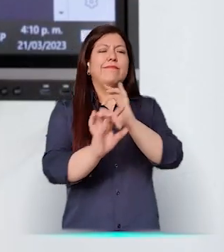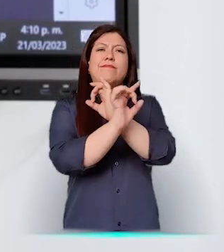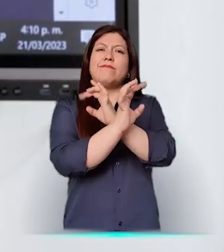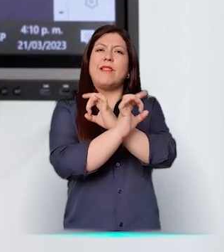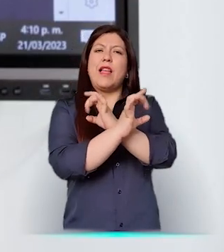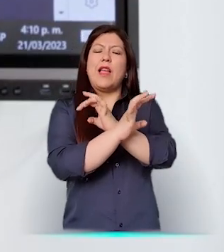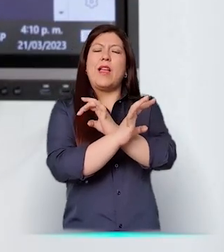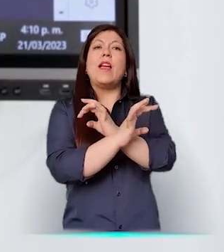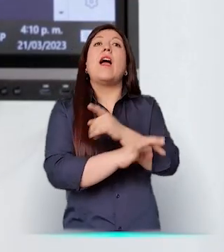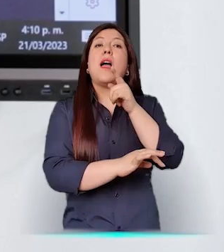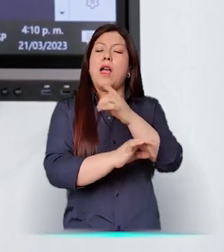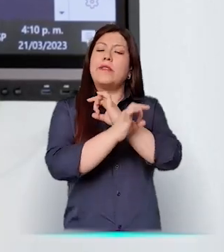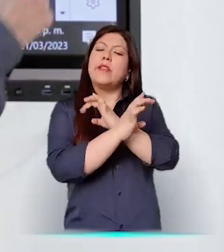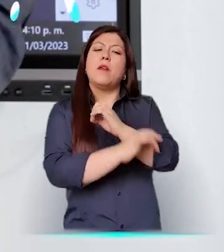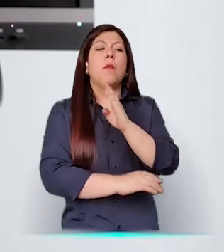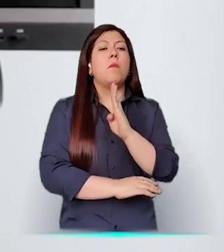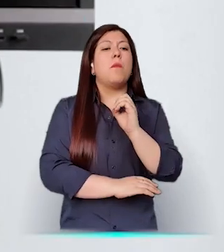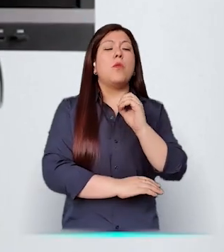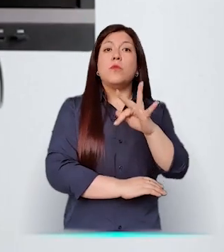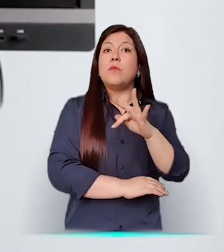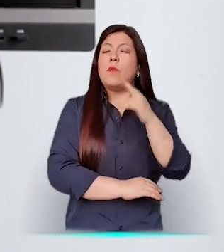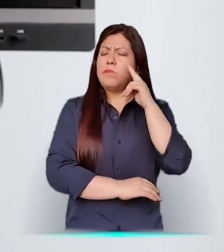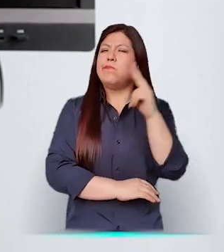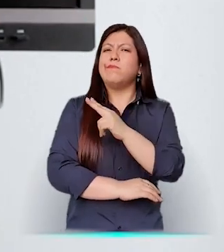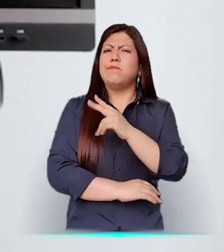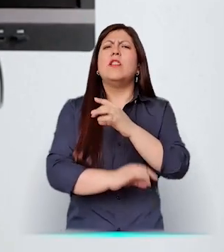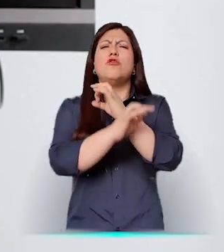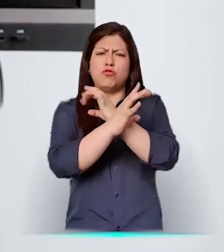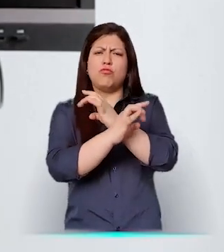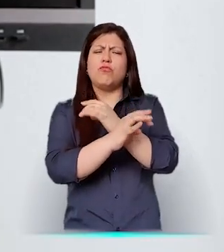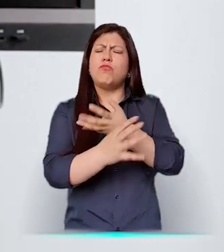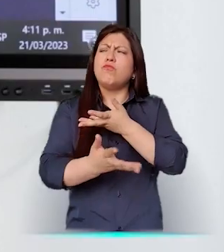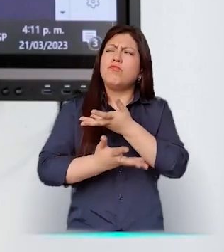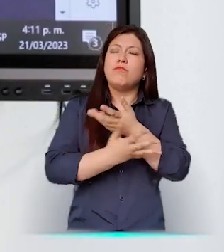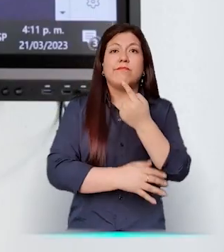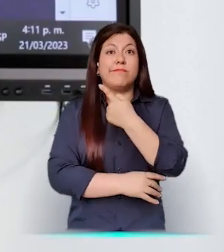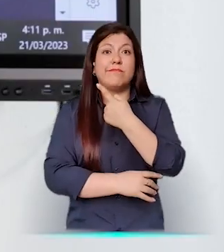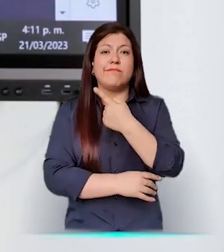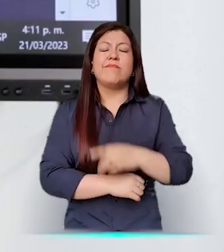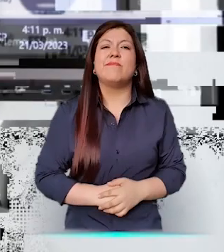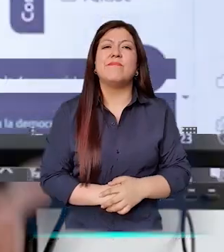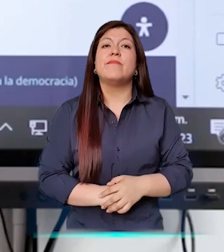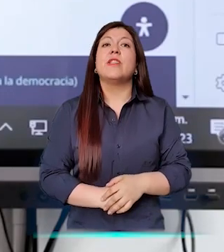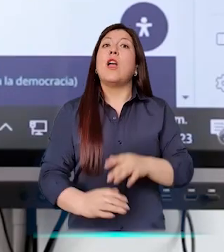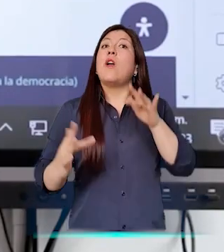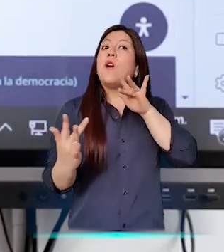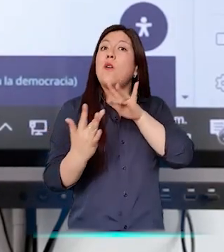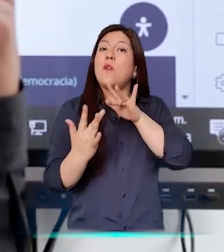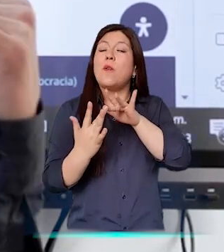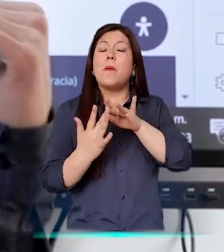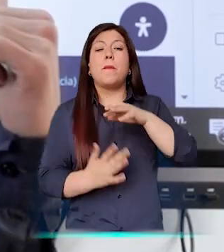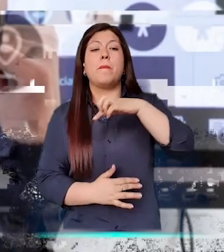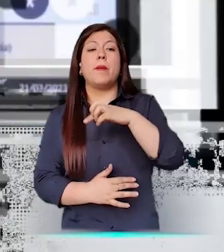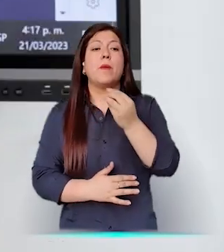hablar con alguien? ¿Se siente solo? Chatee con nuestro chatbot en Contáctanos. Chatbot. Charán. Chatee. Chatee con el